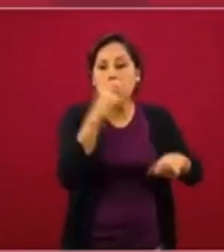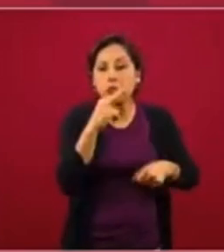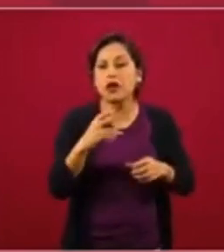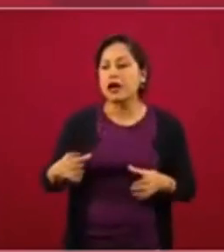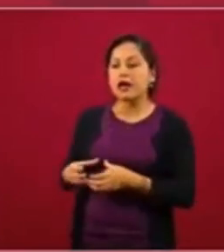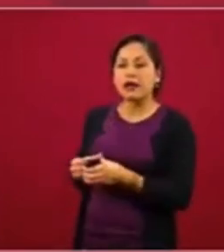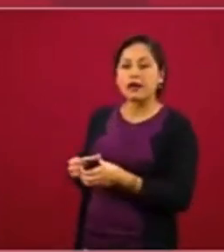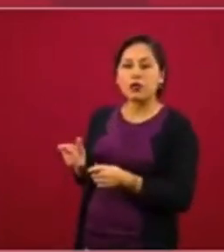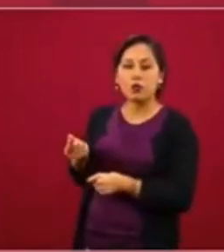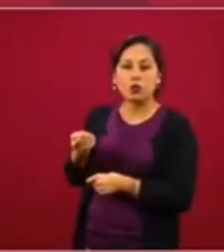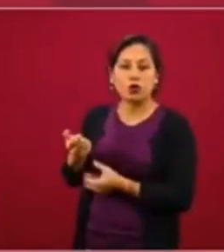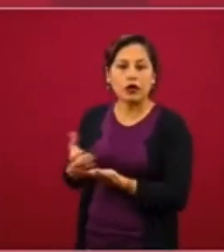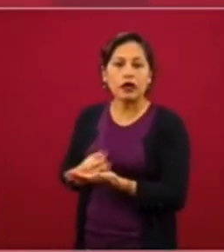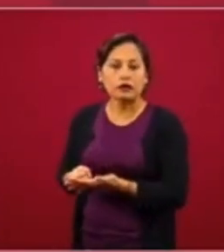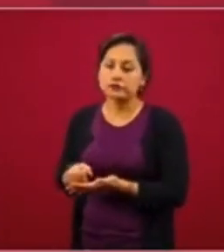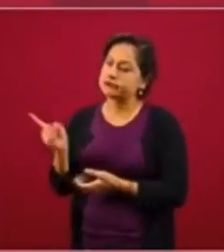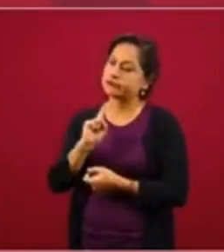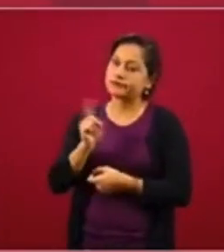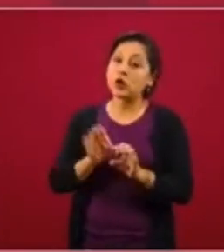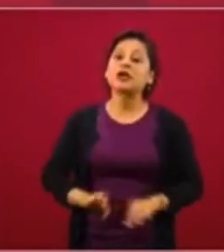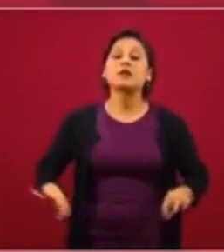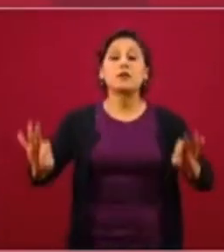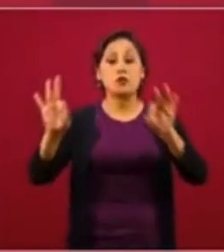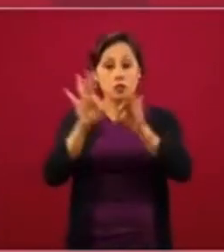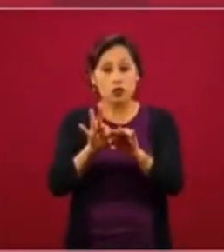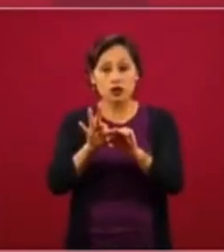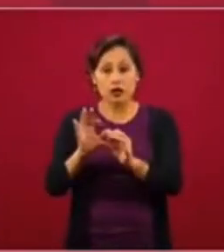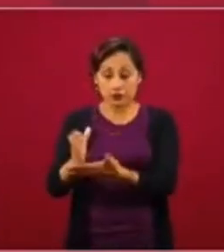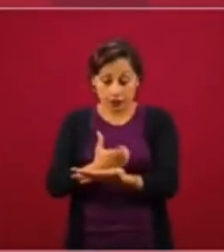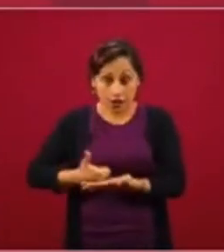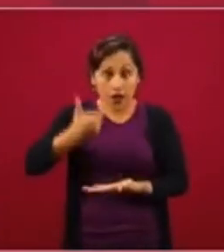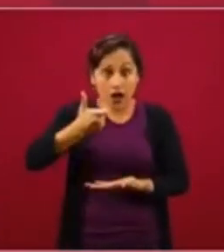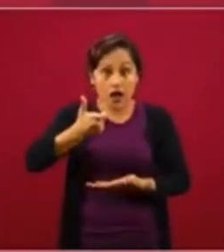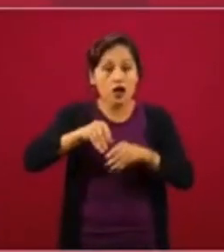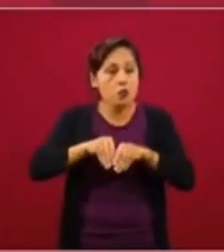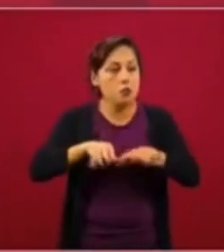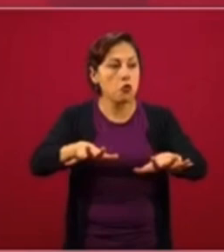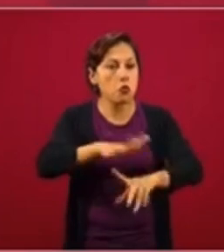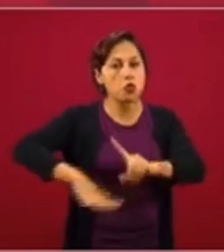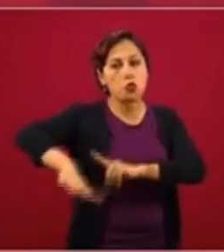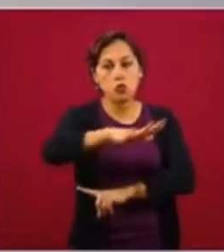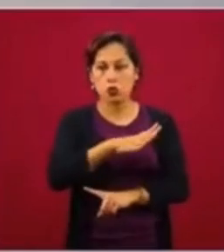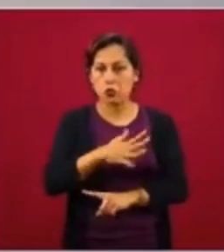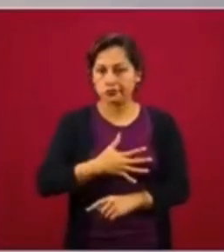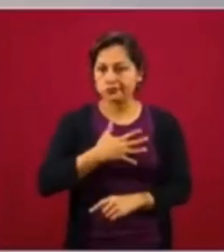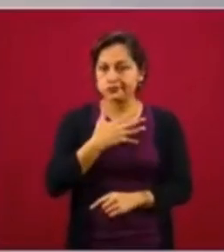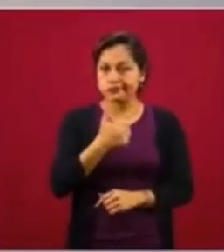importante la distribución del ingreso, la distribución de la riqueza, es decir, el bienestar.